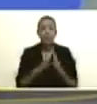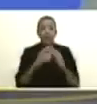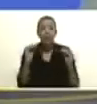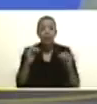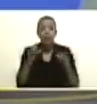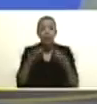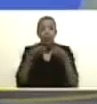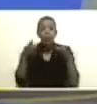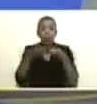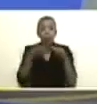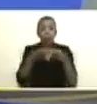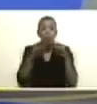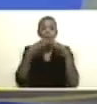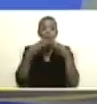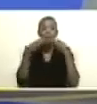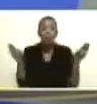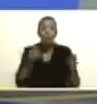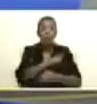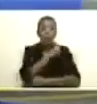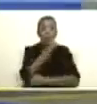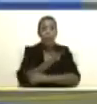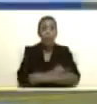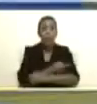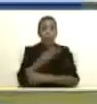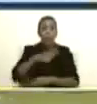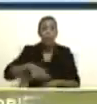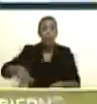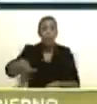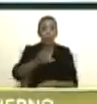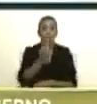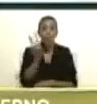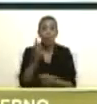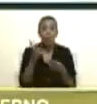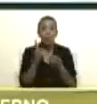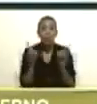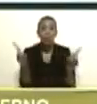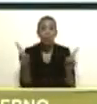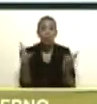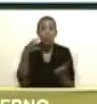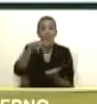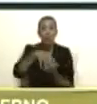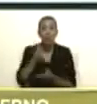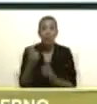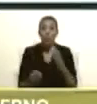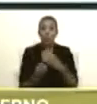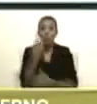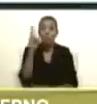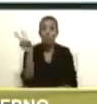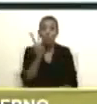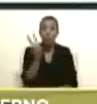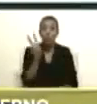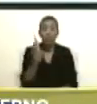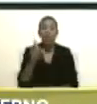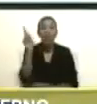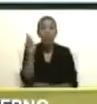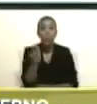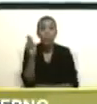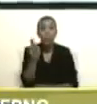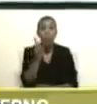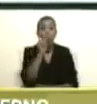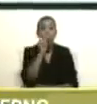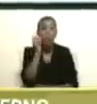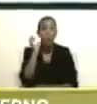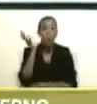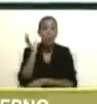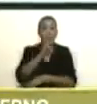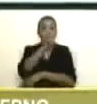poderes públicos de la democracia del Estado venezolano a los diputados y diputadas